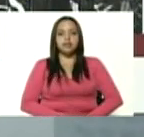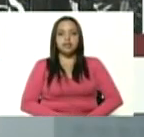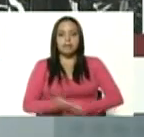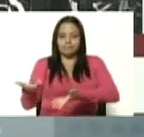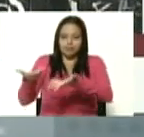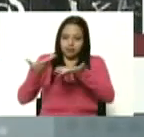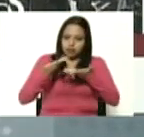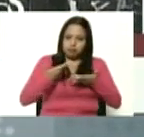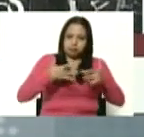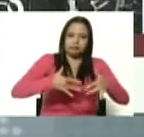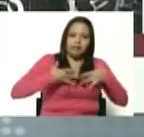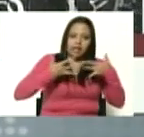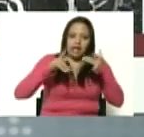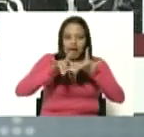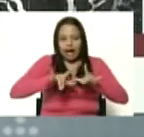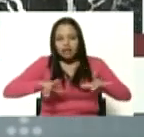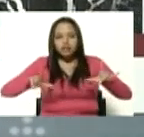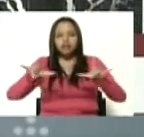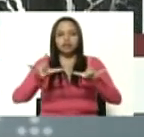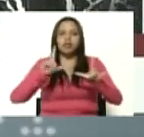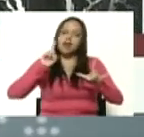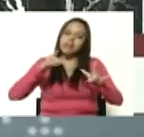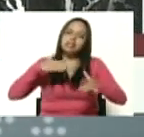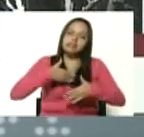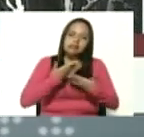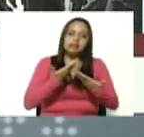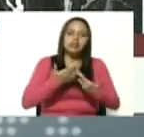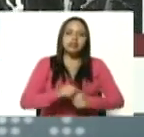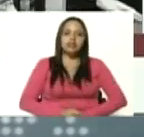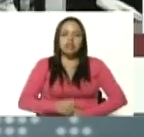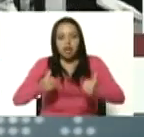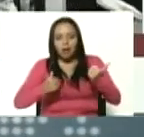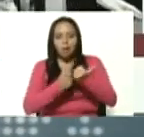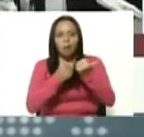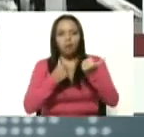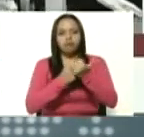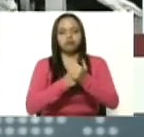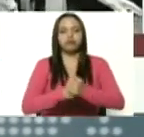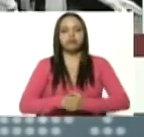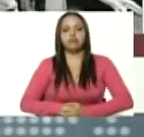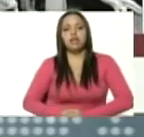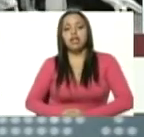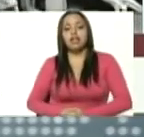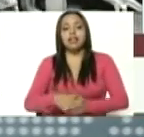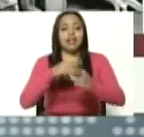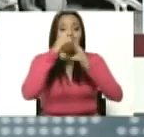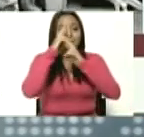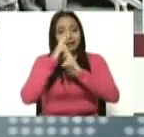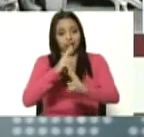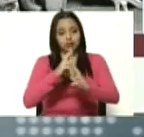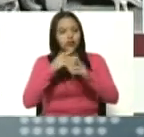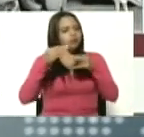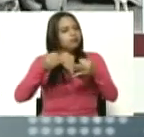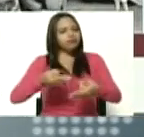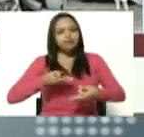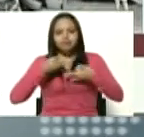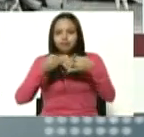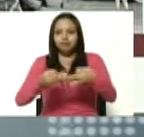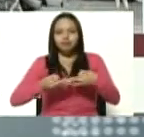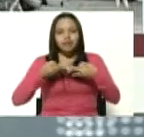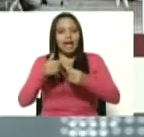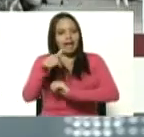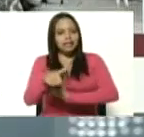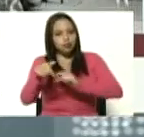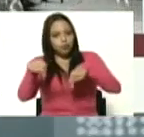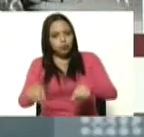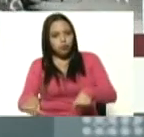de cariño sincero, de apoyo sincero, de respeto sincero. Y desde aquí,